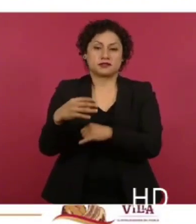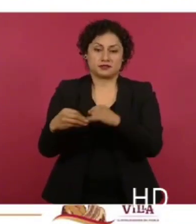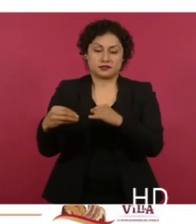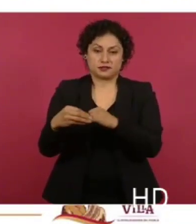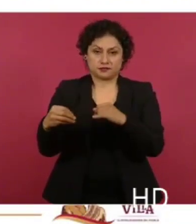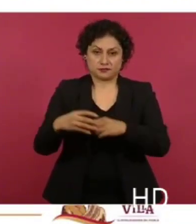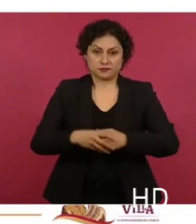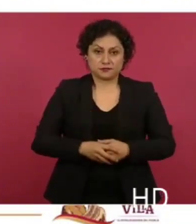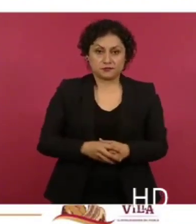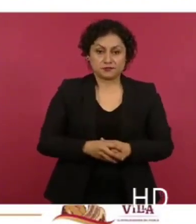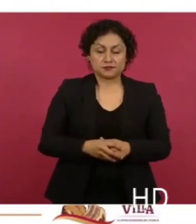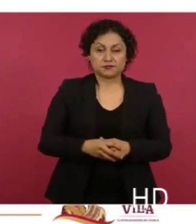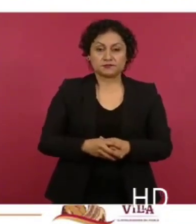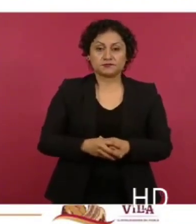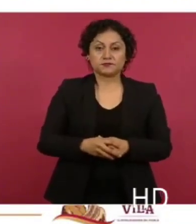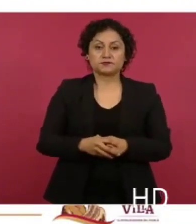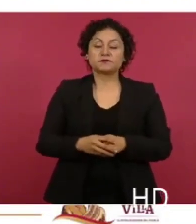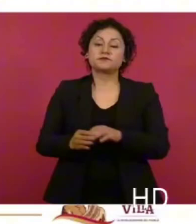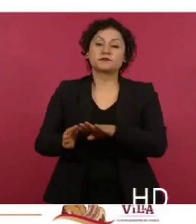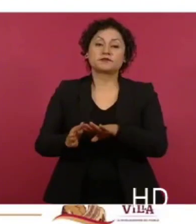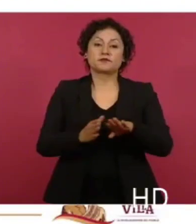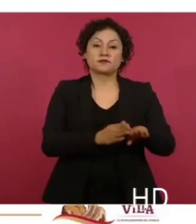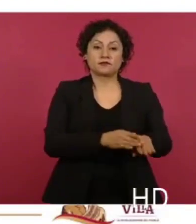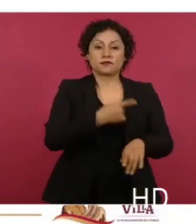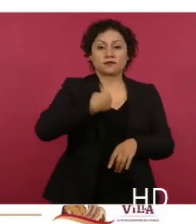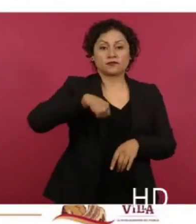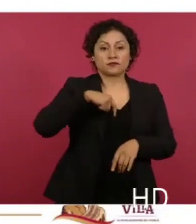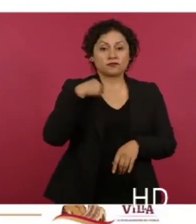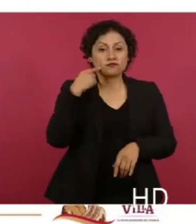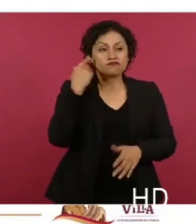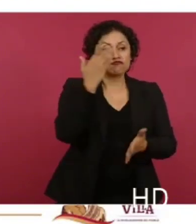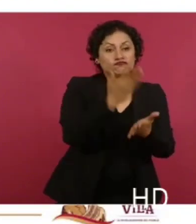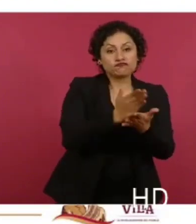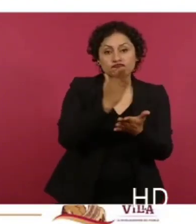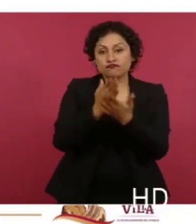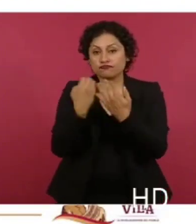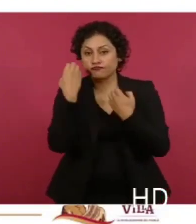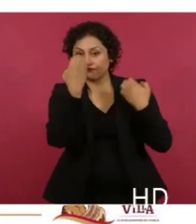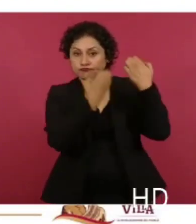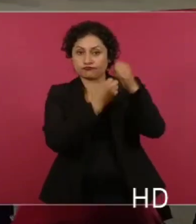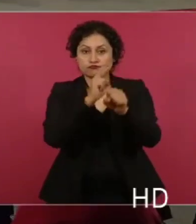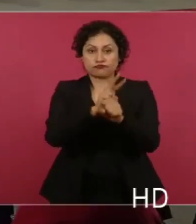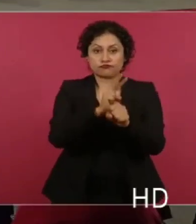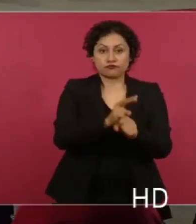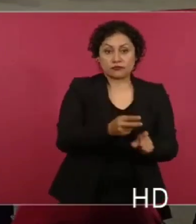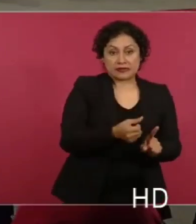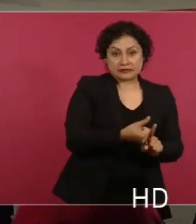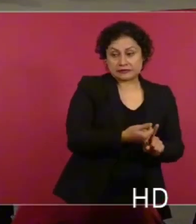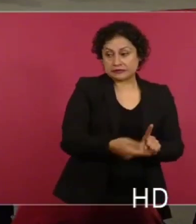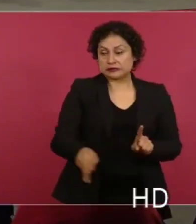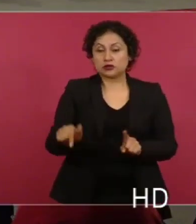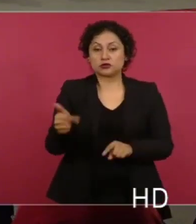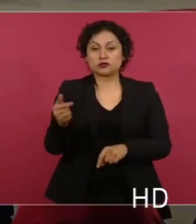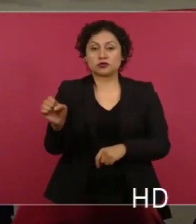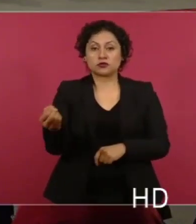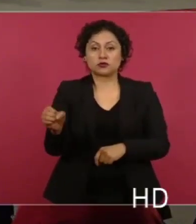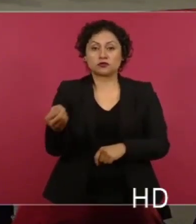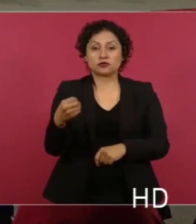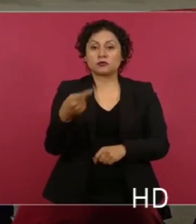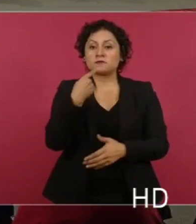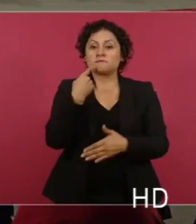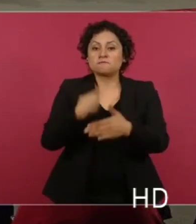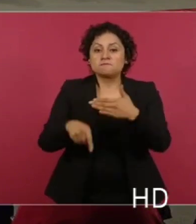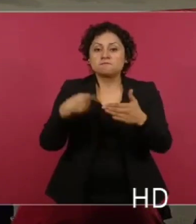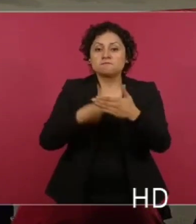promedio. En cuanto a los operativos realizados, del 6 al 12 de octubre se recibieron y atendieron 191